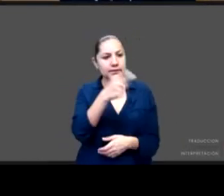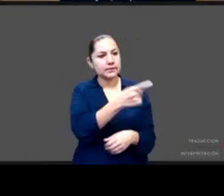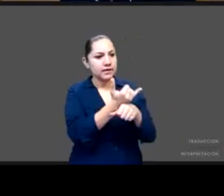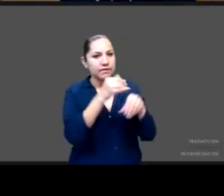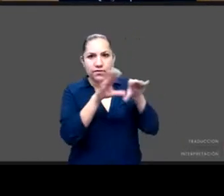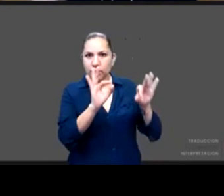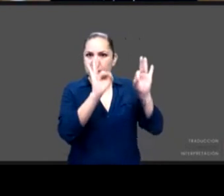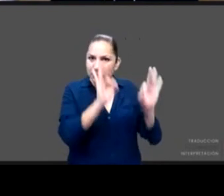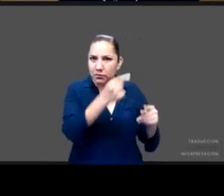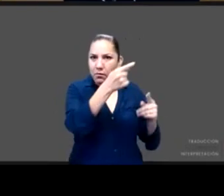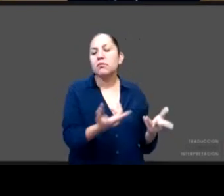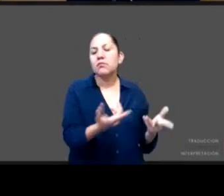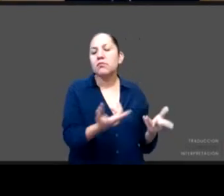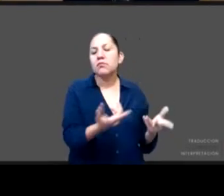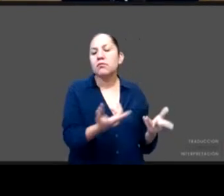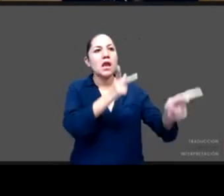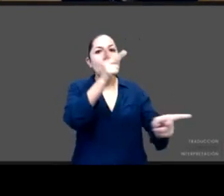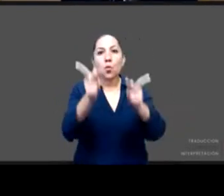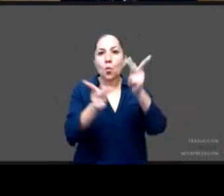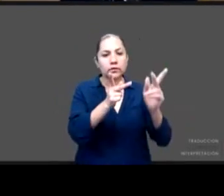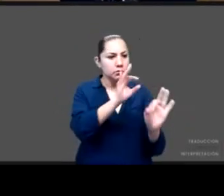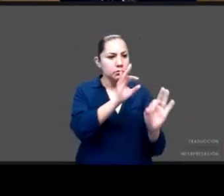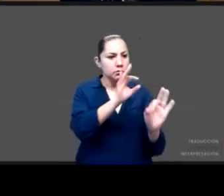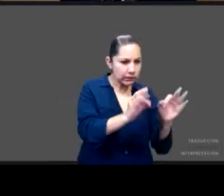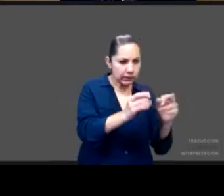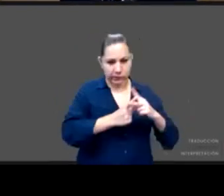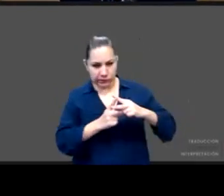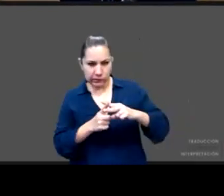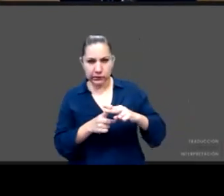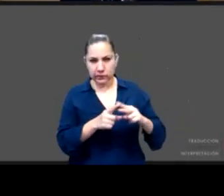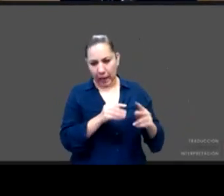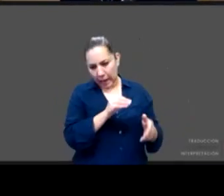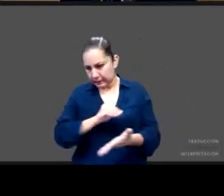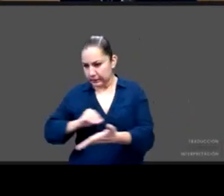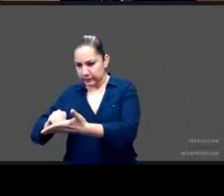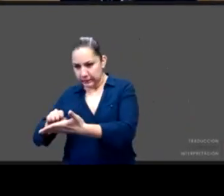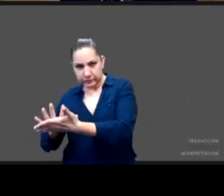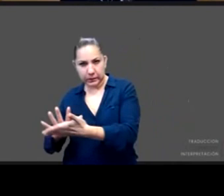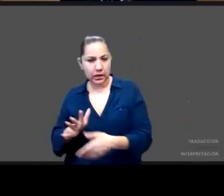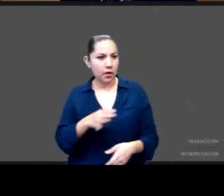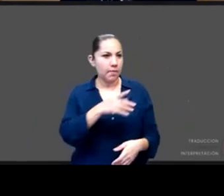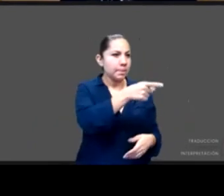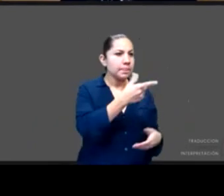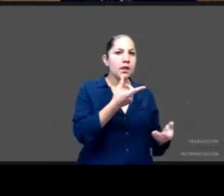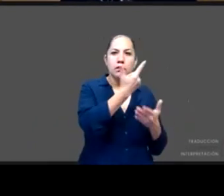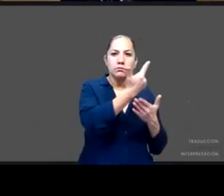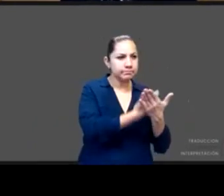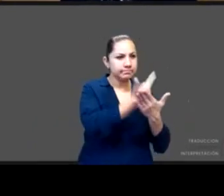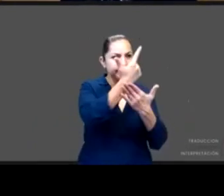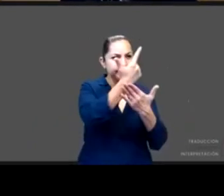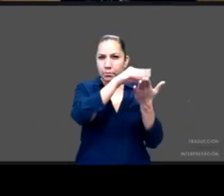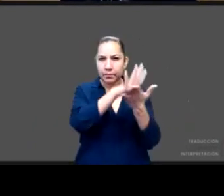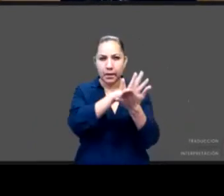interpretaciones de datos de encuestas, de los datos que se van sumando de los propios registros de casos.